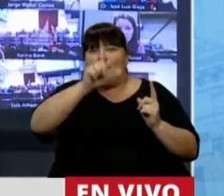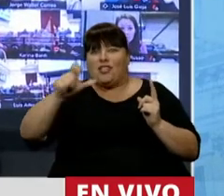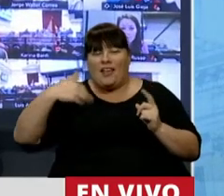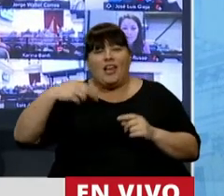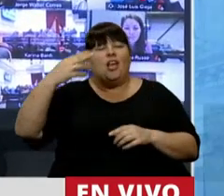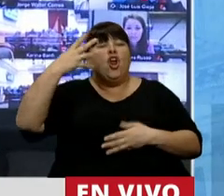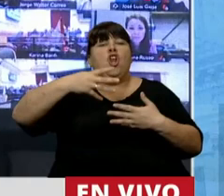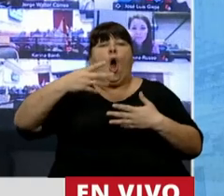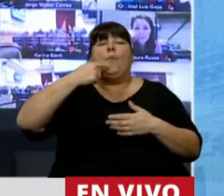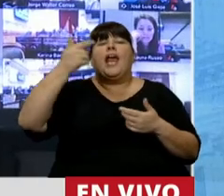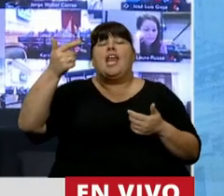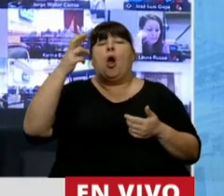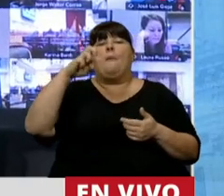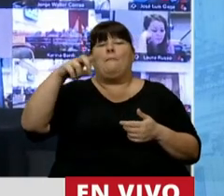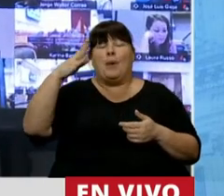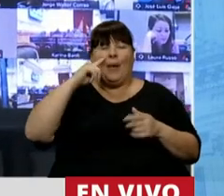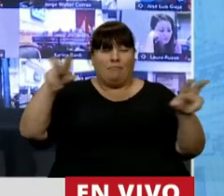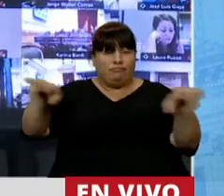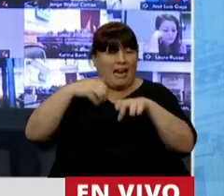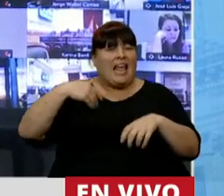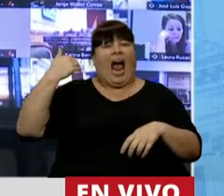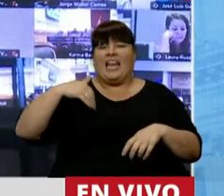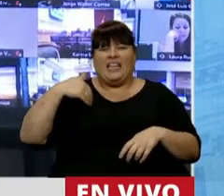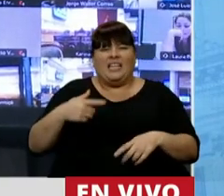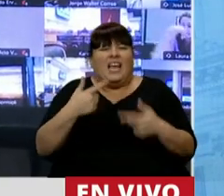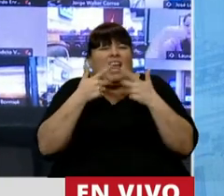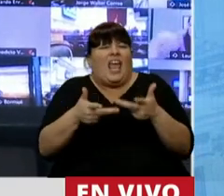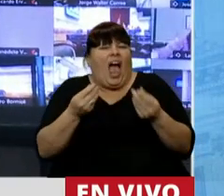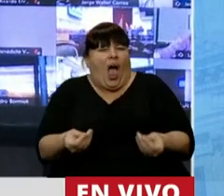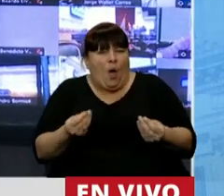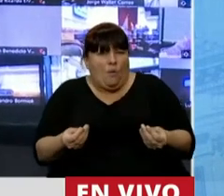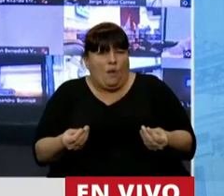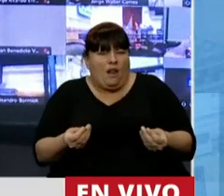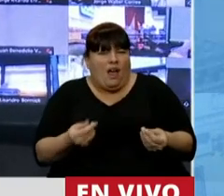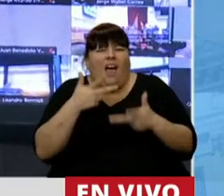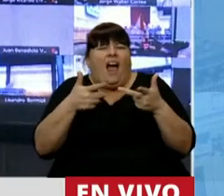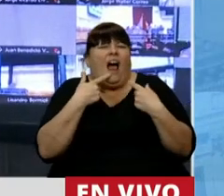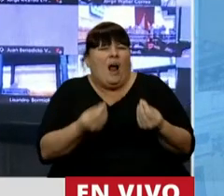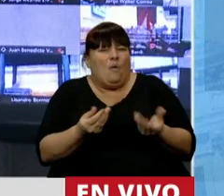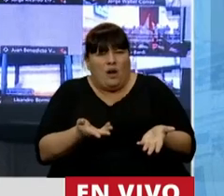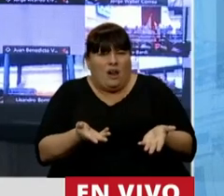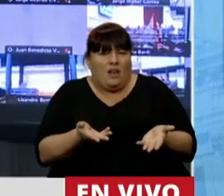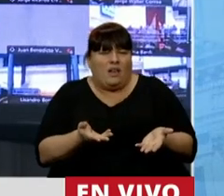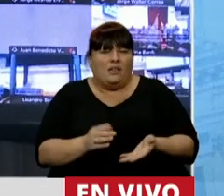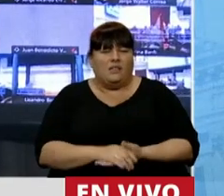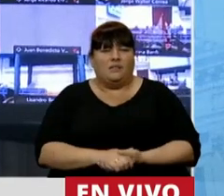El noveno en caída del PBI, la Argentina. ¿De qué están hablando? ¿De qué hablan?